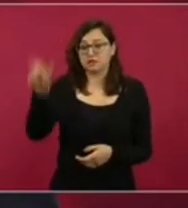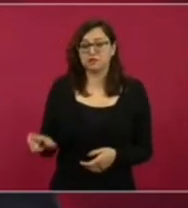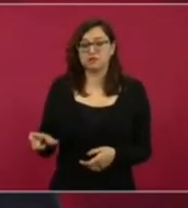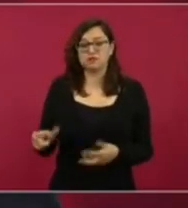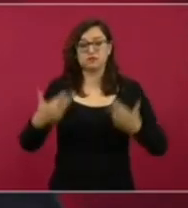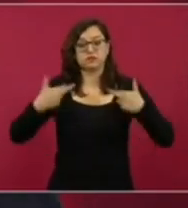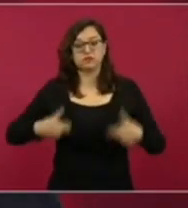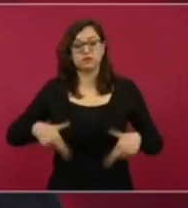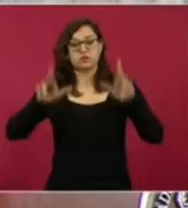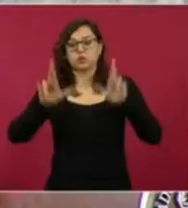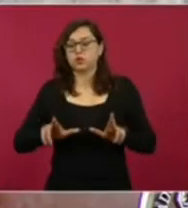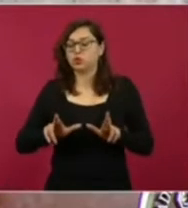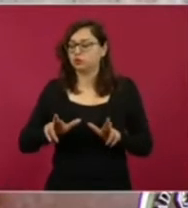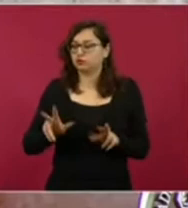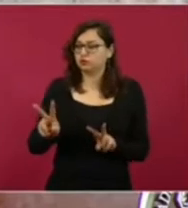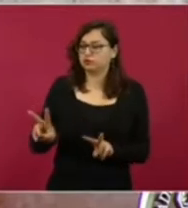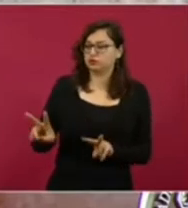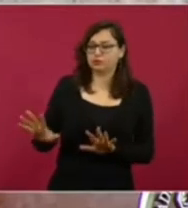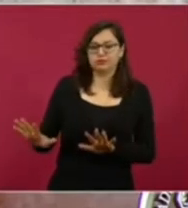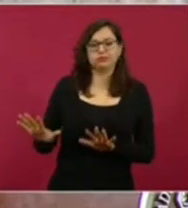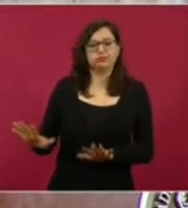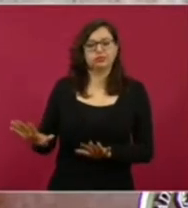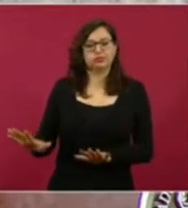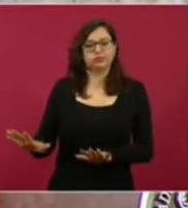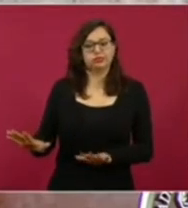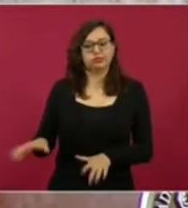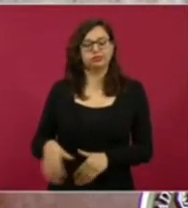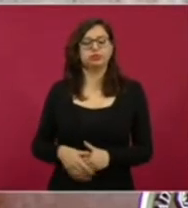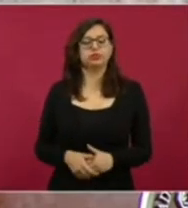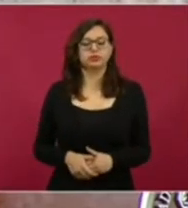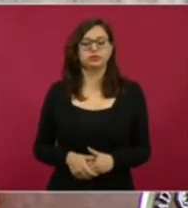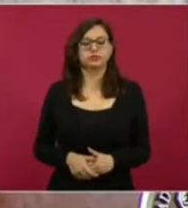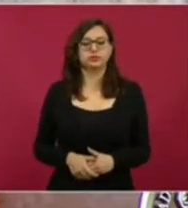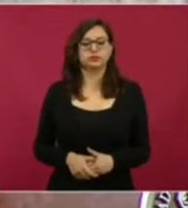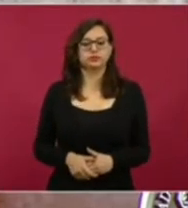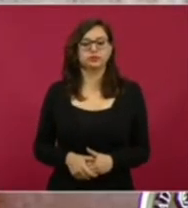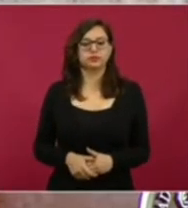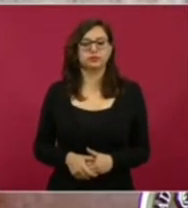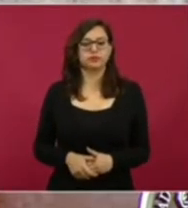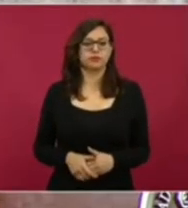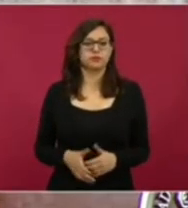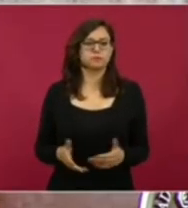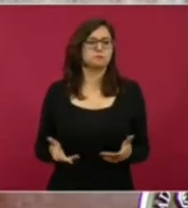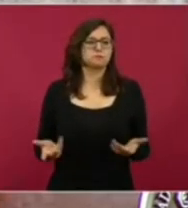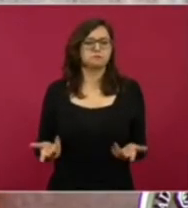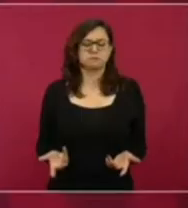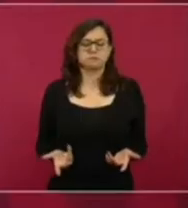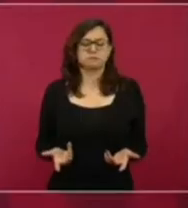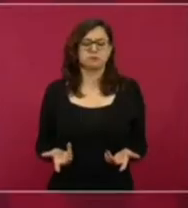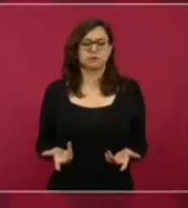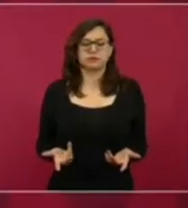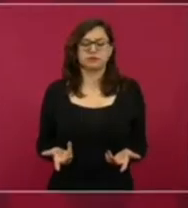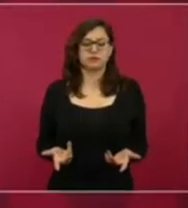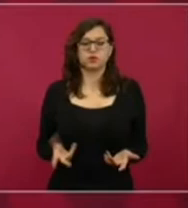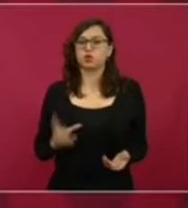el que no se persiga